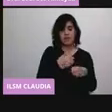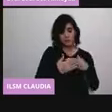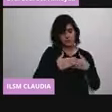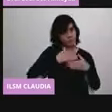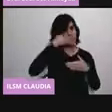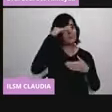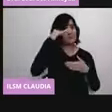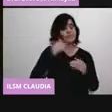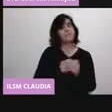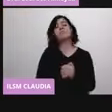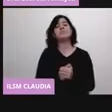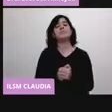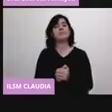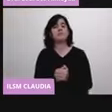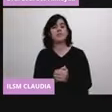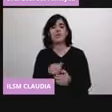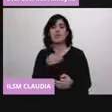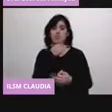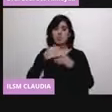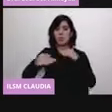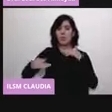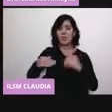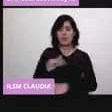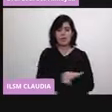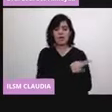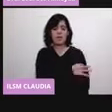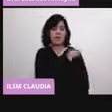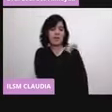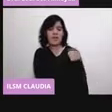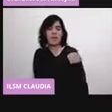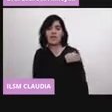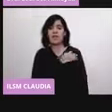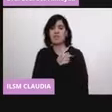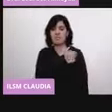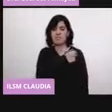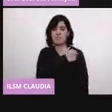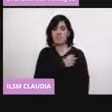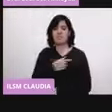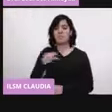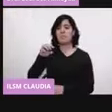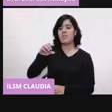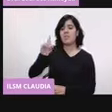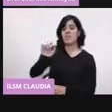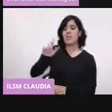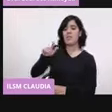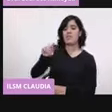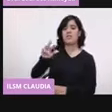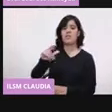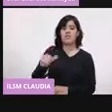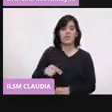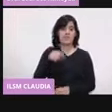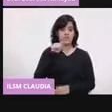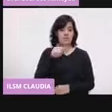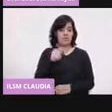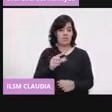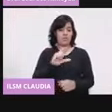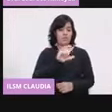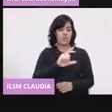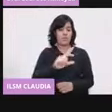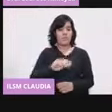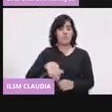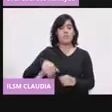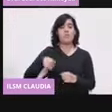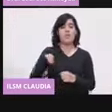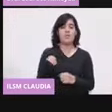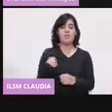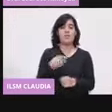sitio es para todos el músculo deltoide, vía intramuscular. La conservación es de menos 80 a